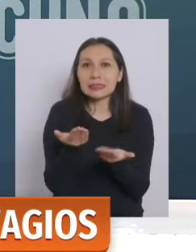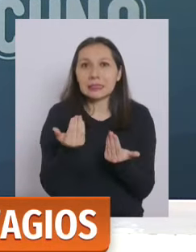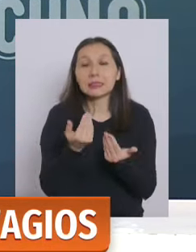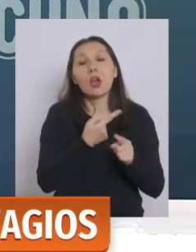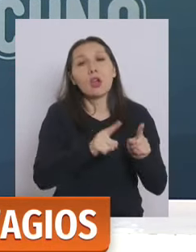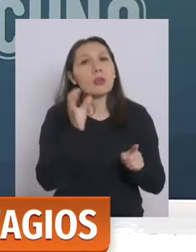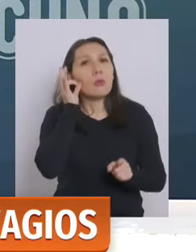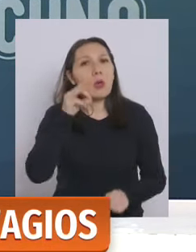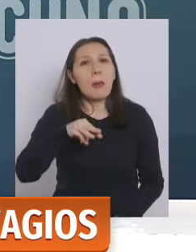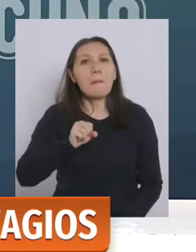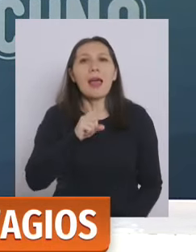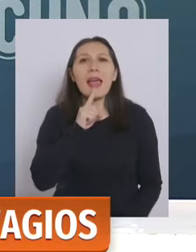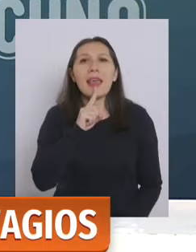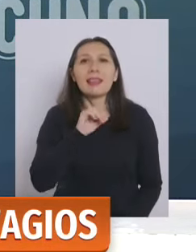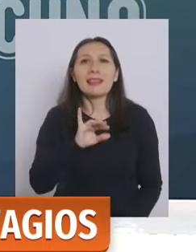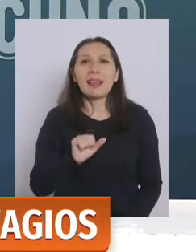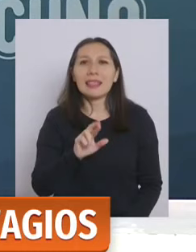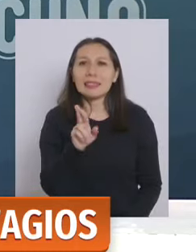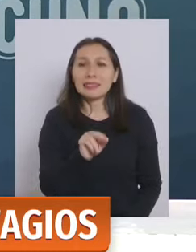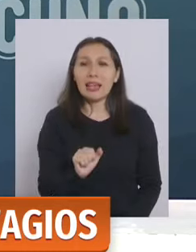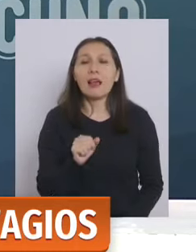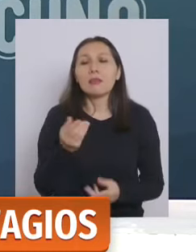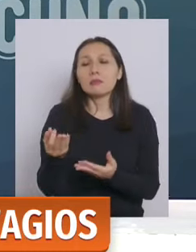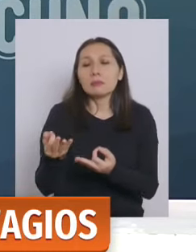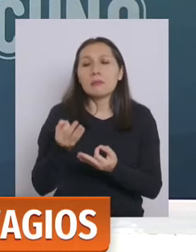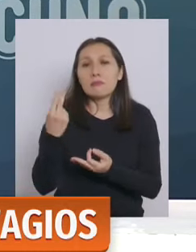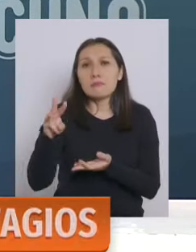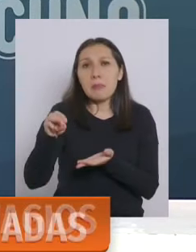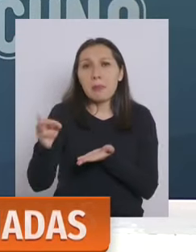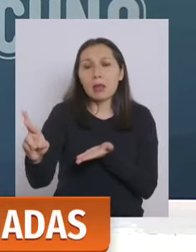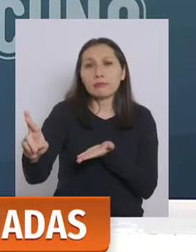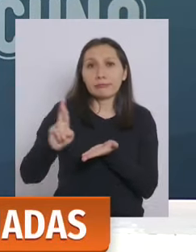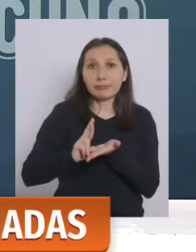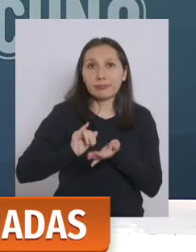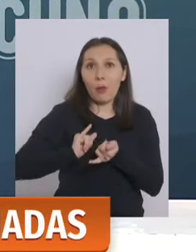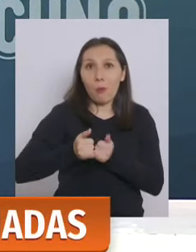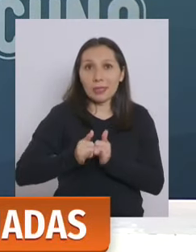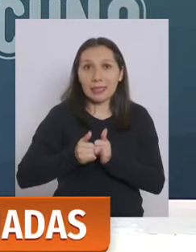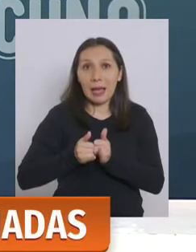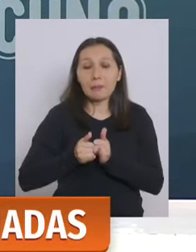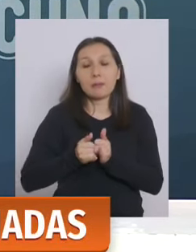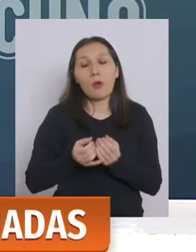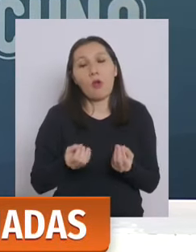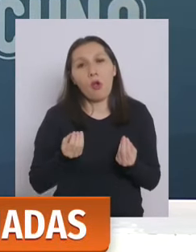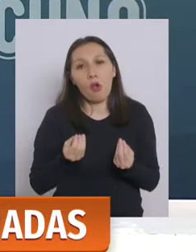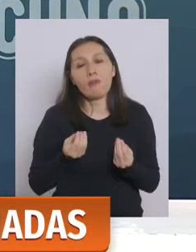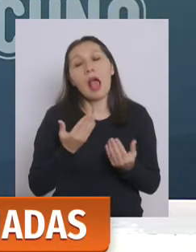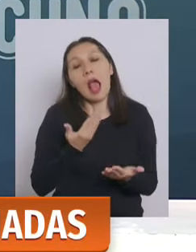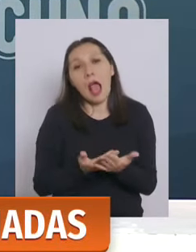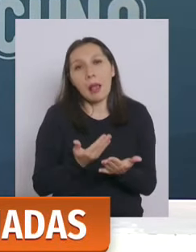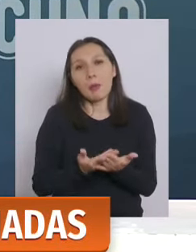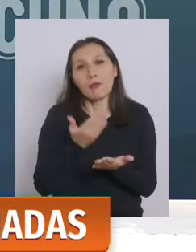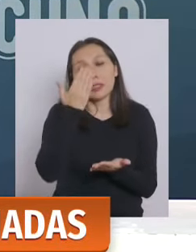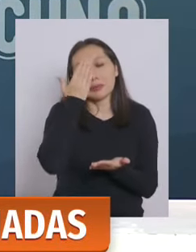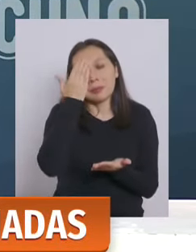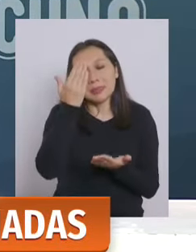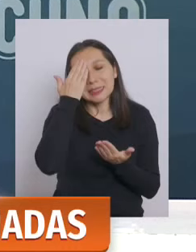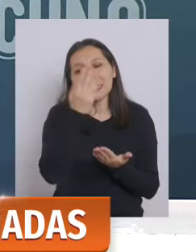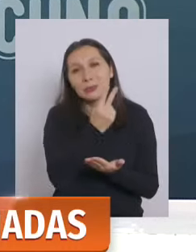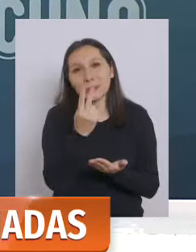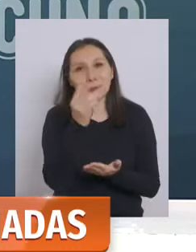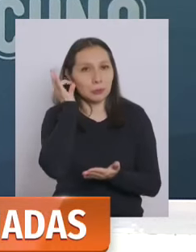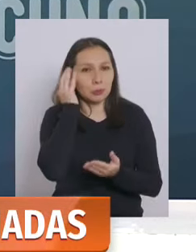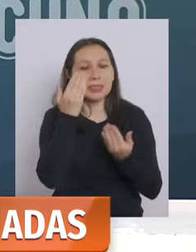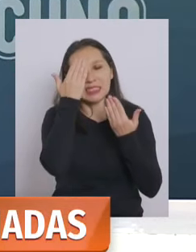Muñoz Méndez su mamá que me escribió un whatsapp y obviamente que aproveché el día para saludarlas